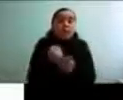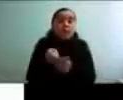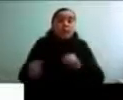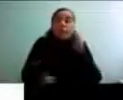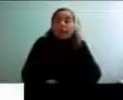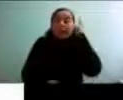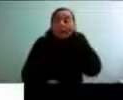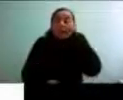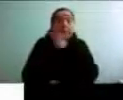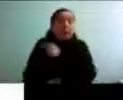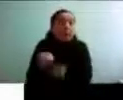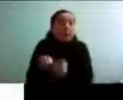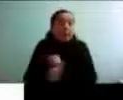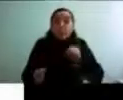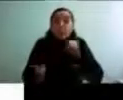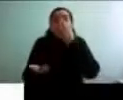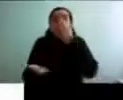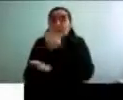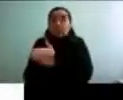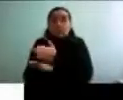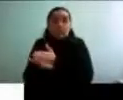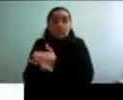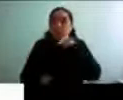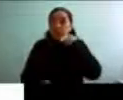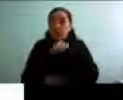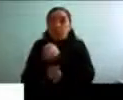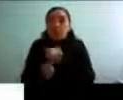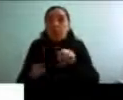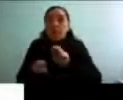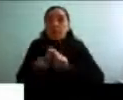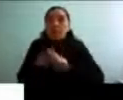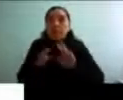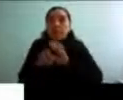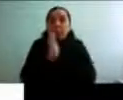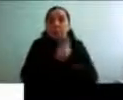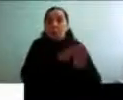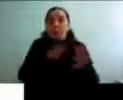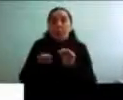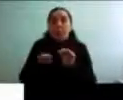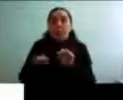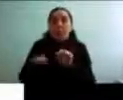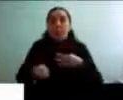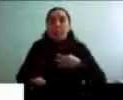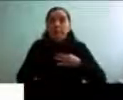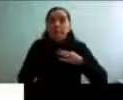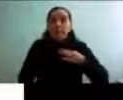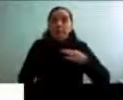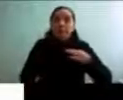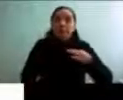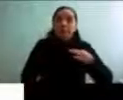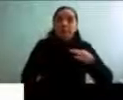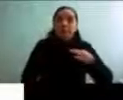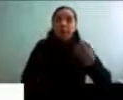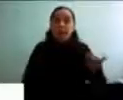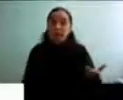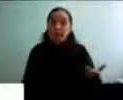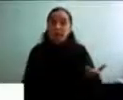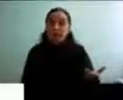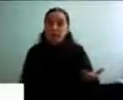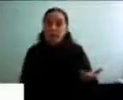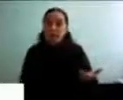capaz de tomar decisiones y como que hay que hacerle todo, ¿no? ¿Para qué decir cuando una persona tiene algún grado de dependencia psíquico, por